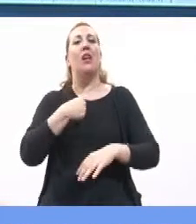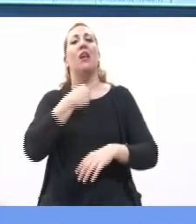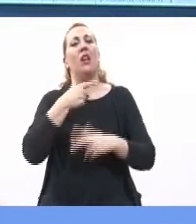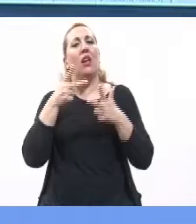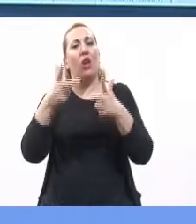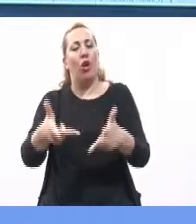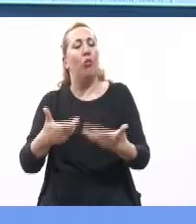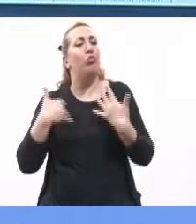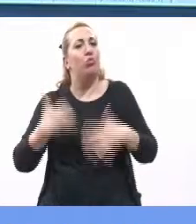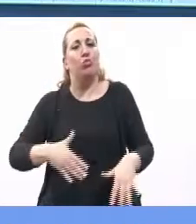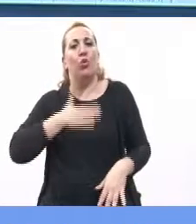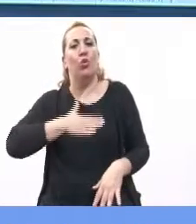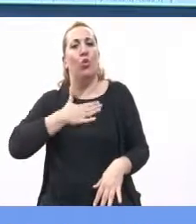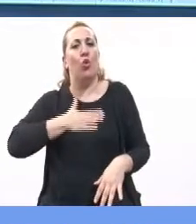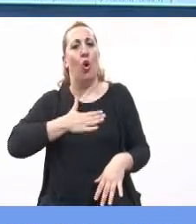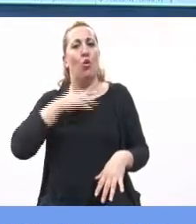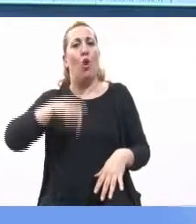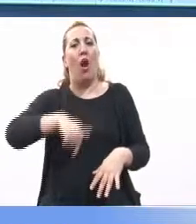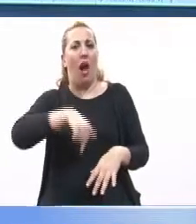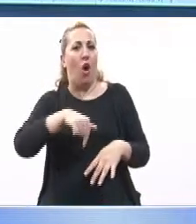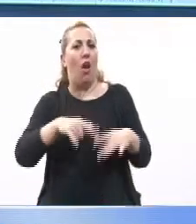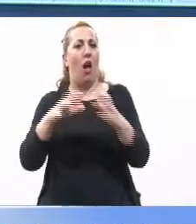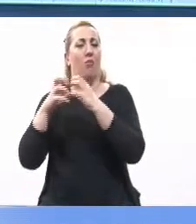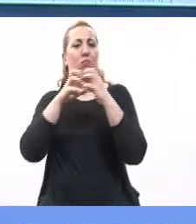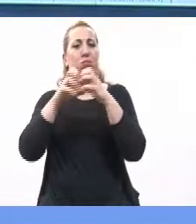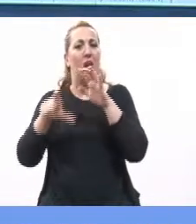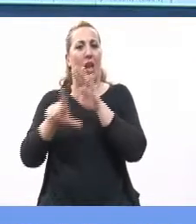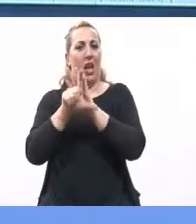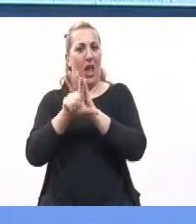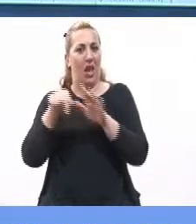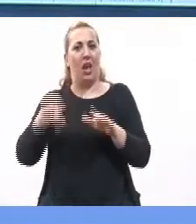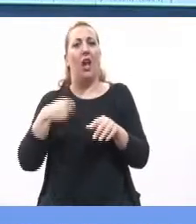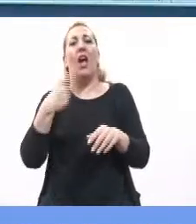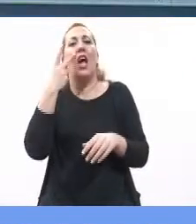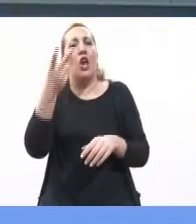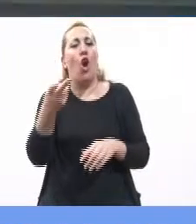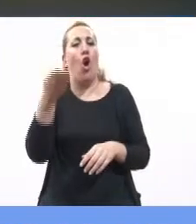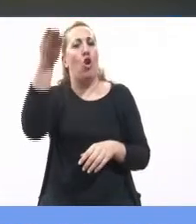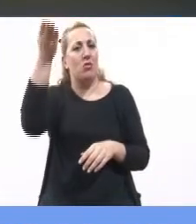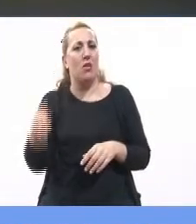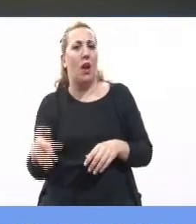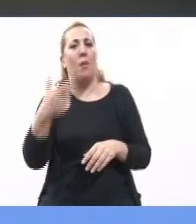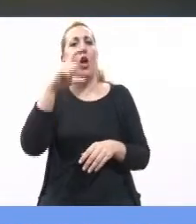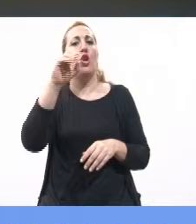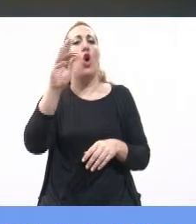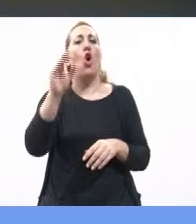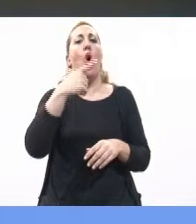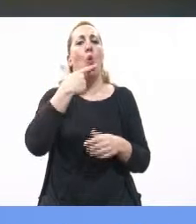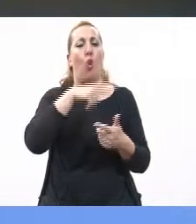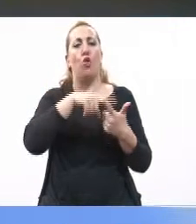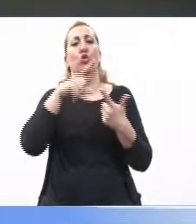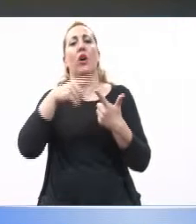satisfacción de que estemos tratando esta ley y mi reconocimiento a Julio Cobos, a Mario Fiad,